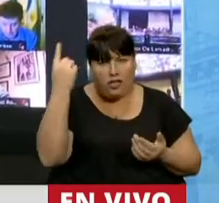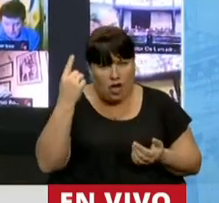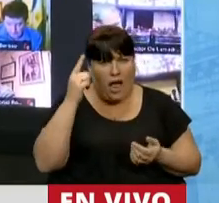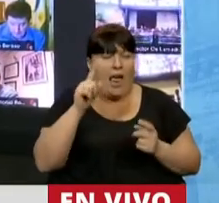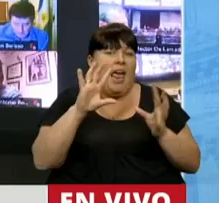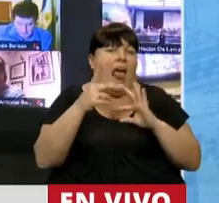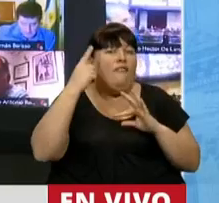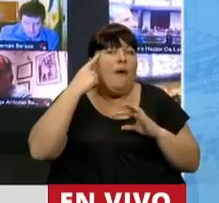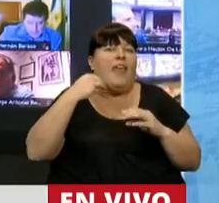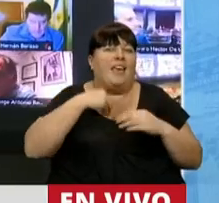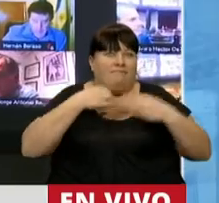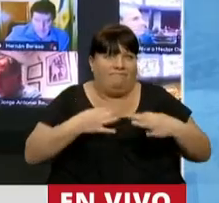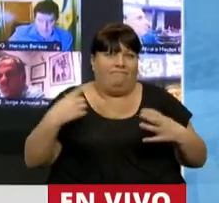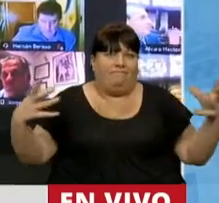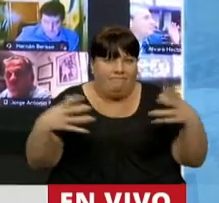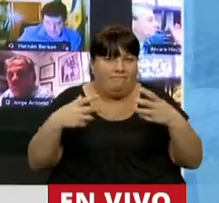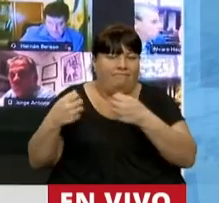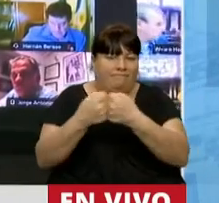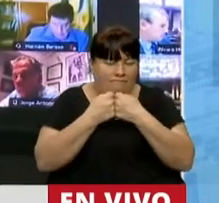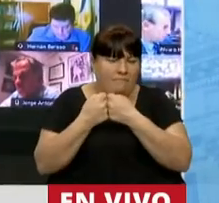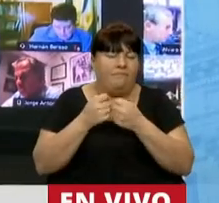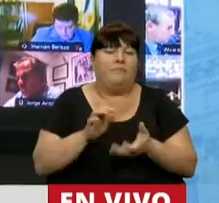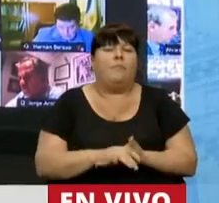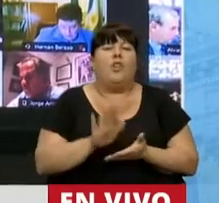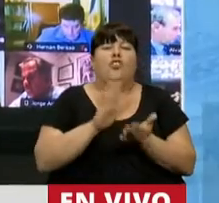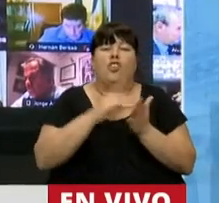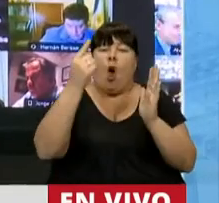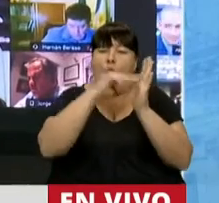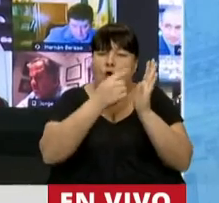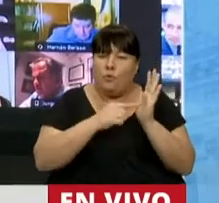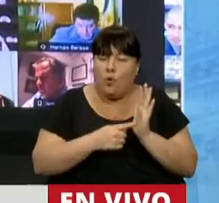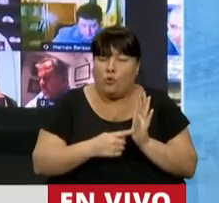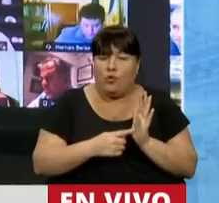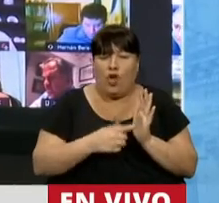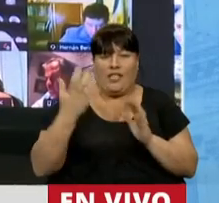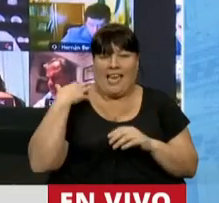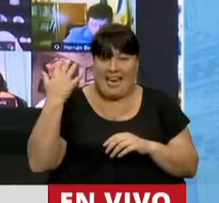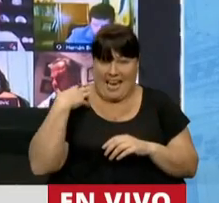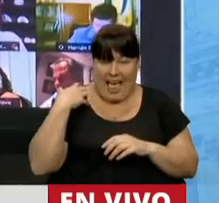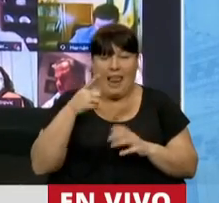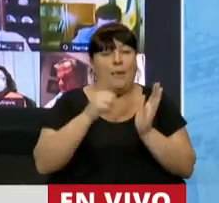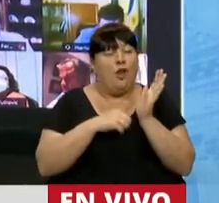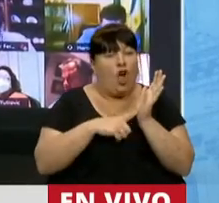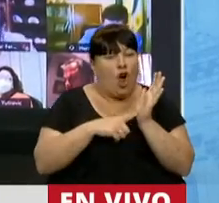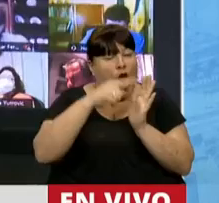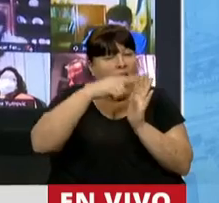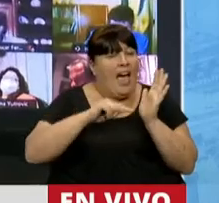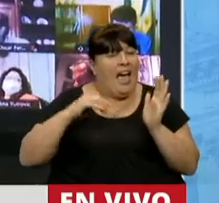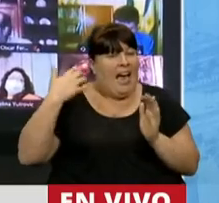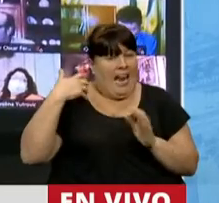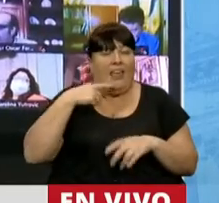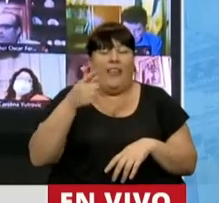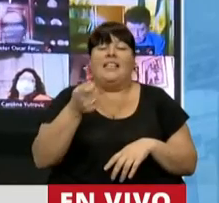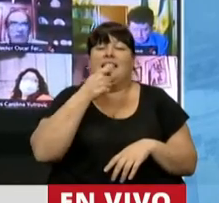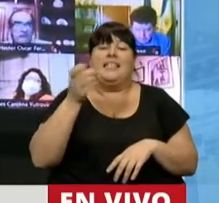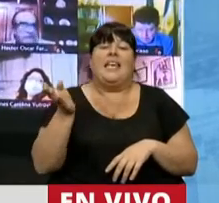y los criterios de buena fe. Y dentro de las consideraciones generales del protocolo se estableció que